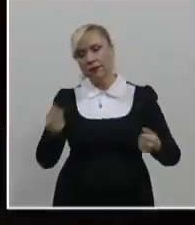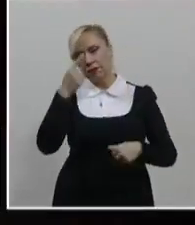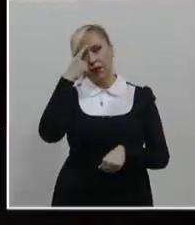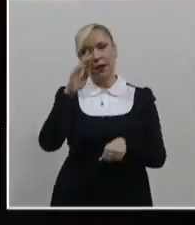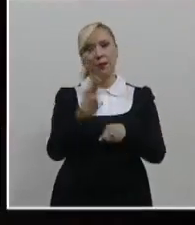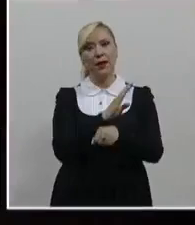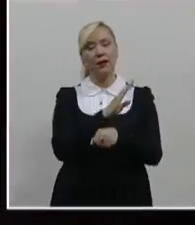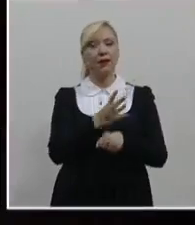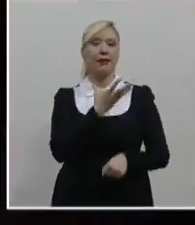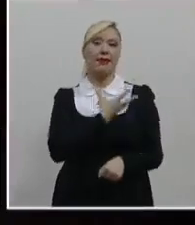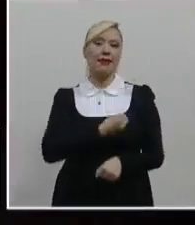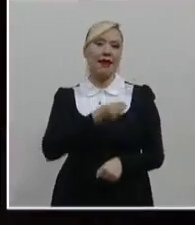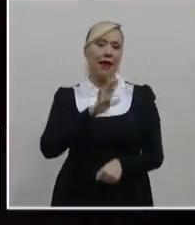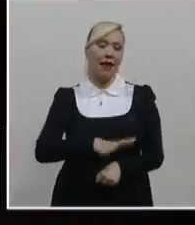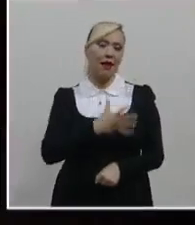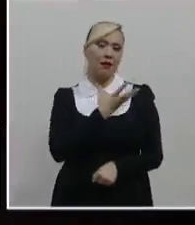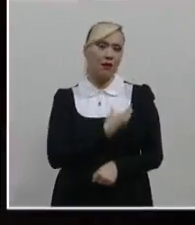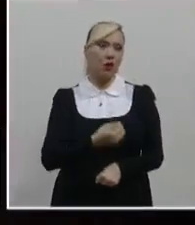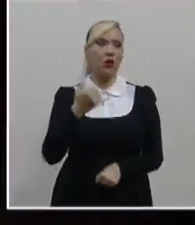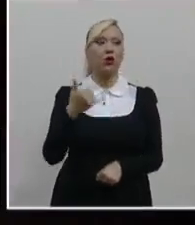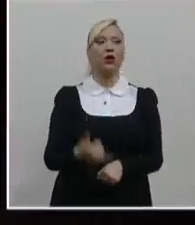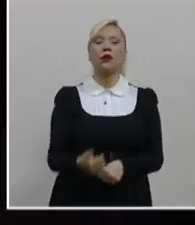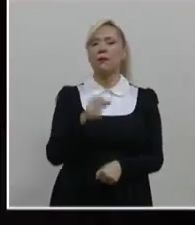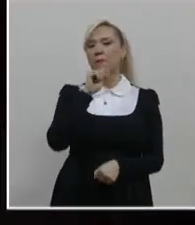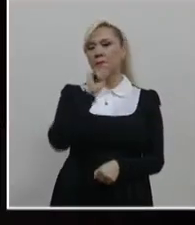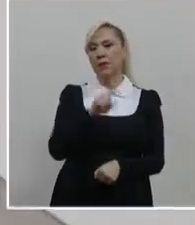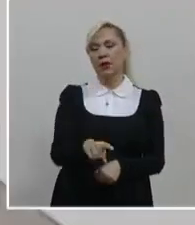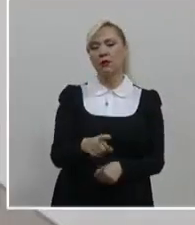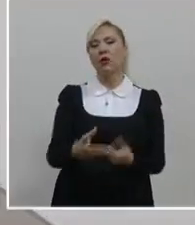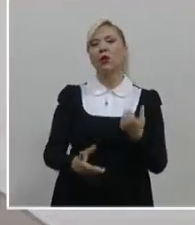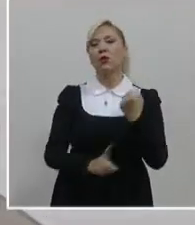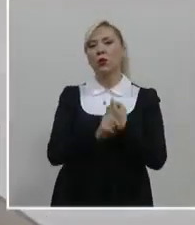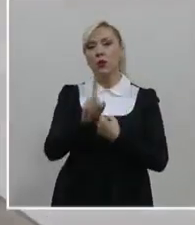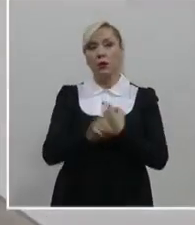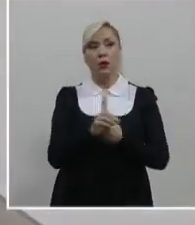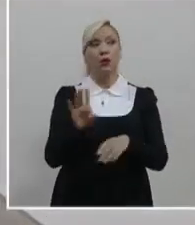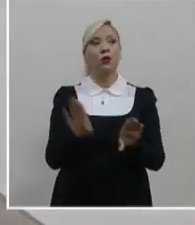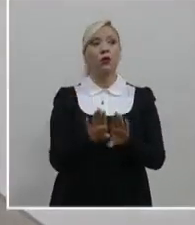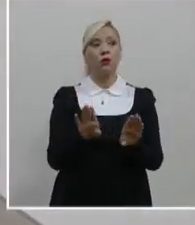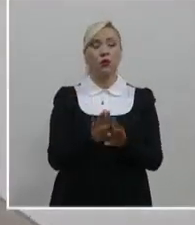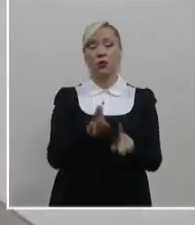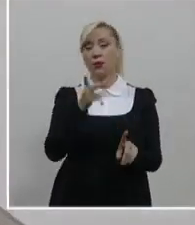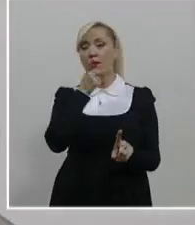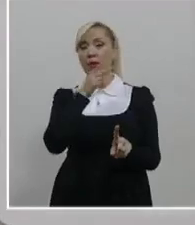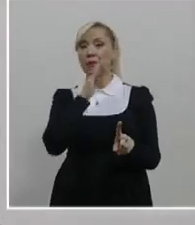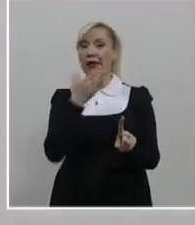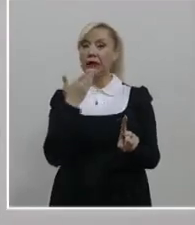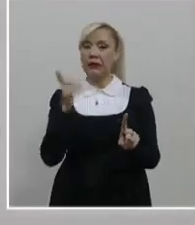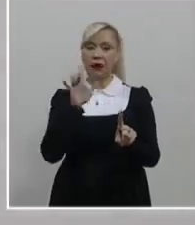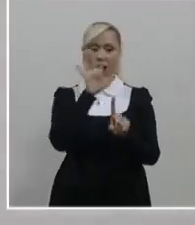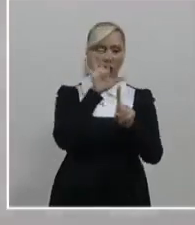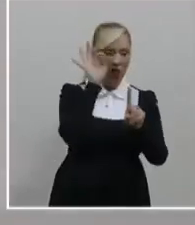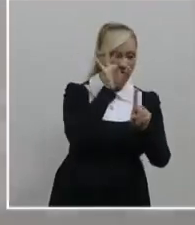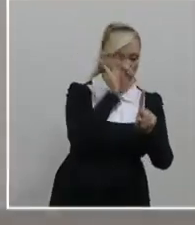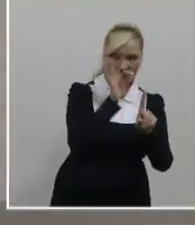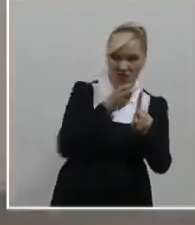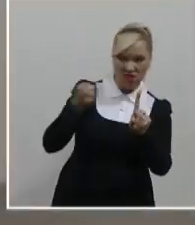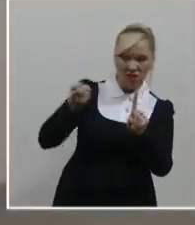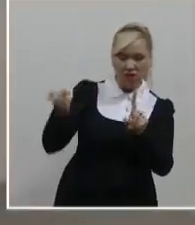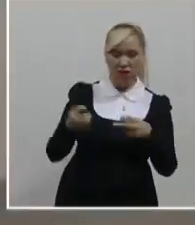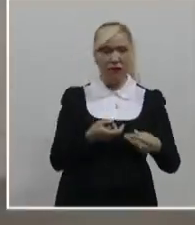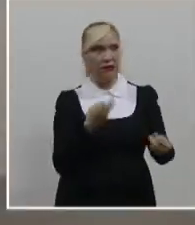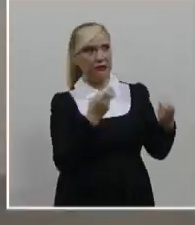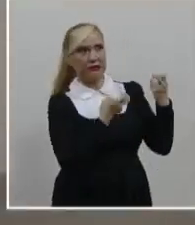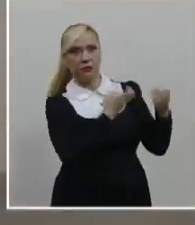beneficio de las hijas o hijos, así como la identificación de las consecuencias de la manipulación hacia ellos. Este servicio se brinda en la